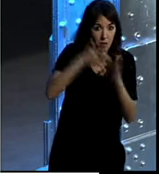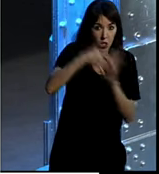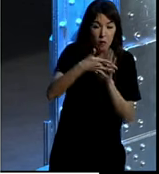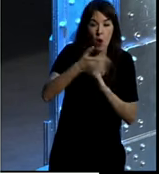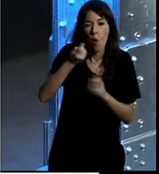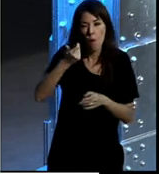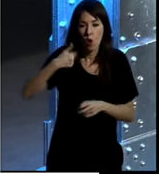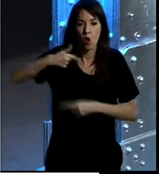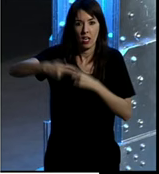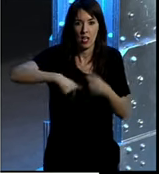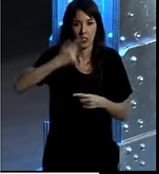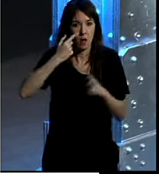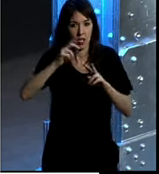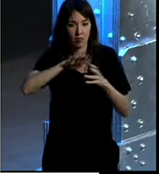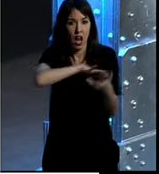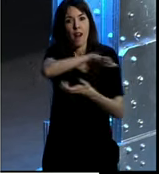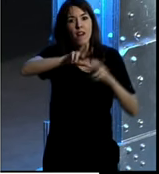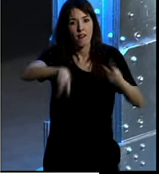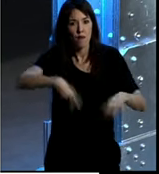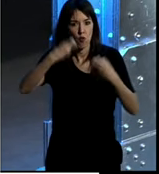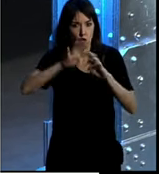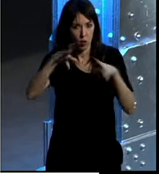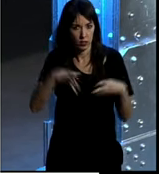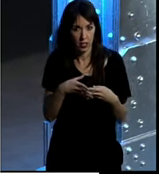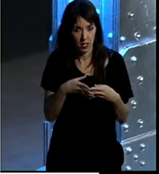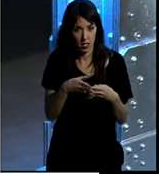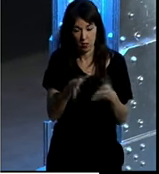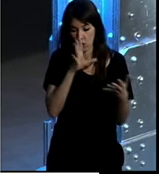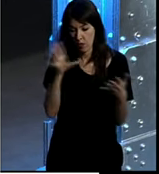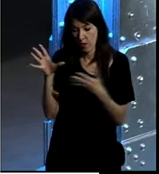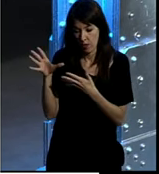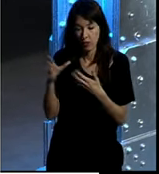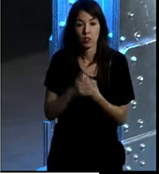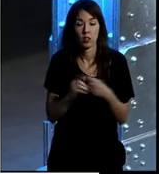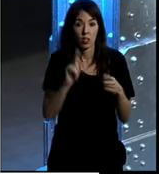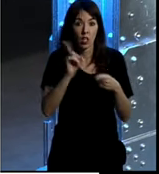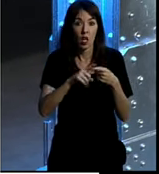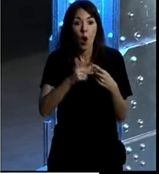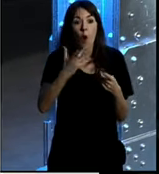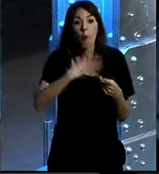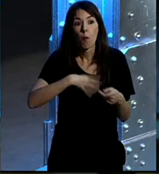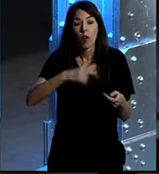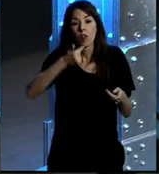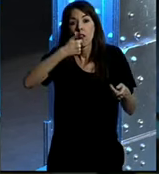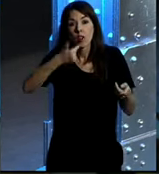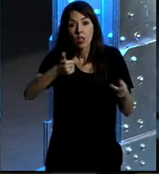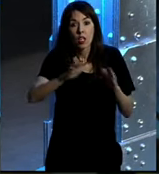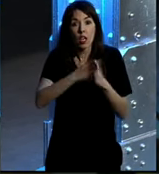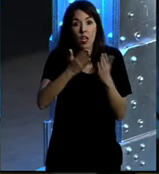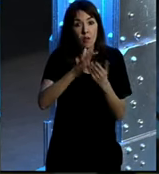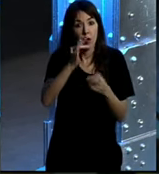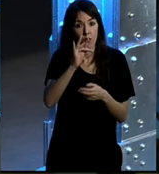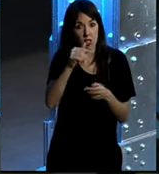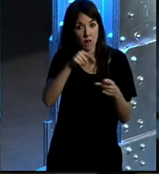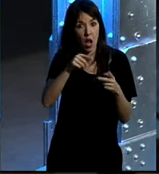un poco clásicos de lo que ha sido la revolución de Internet en la última década. El primero de ellos, quizá por citar el libro de